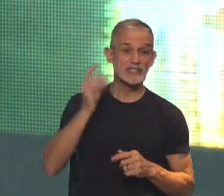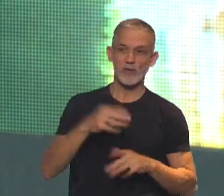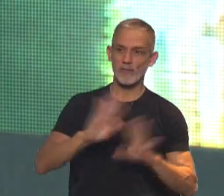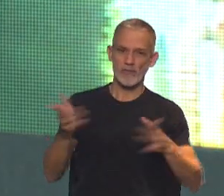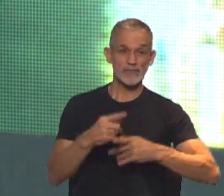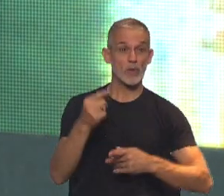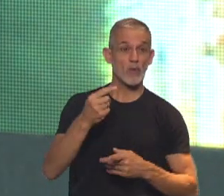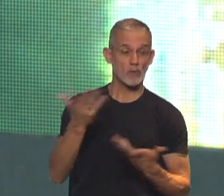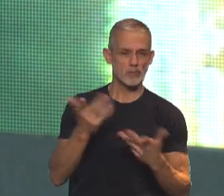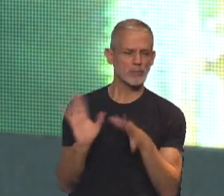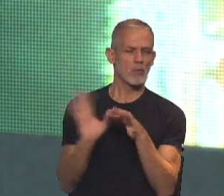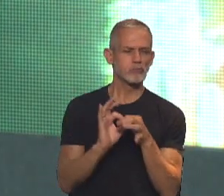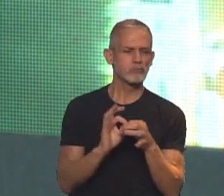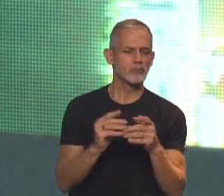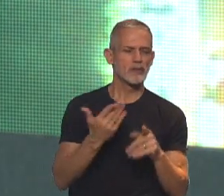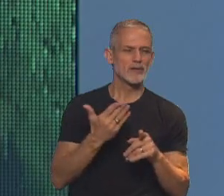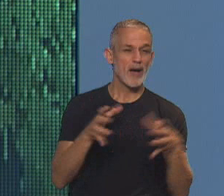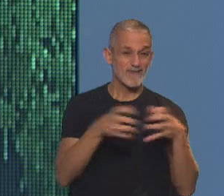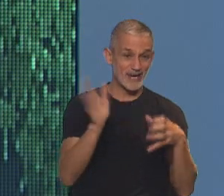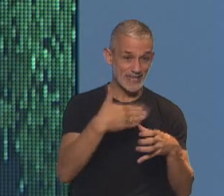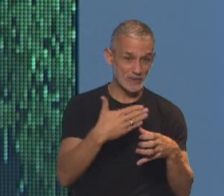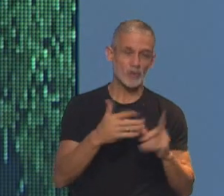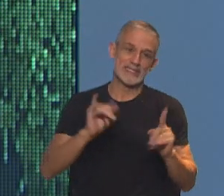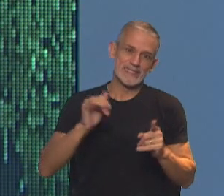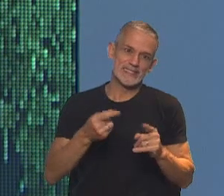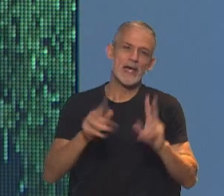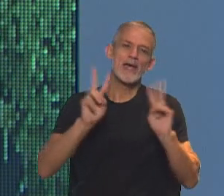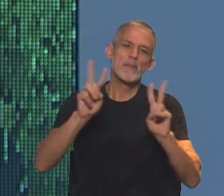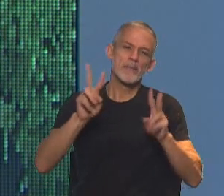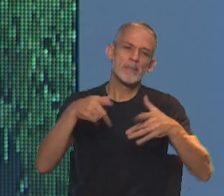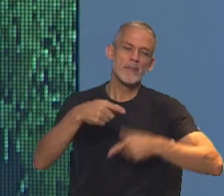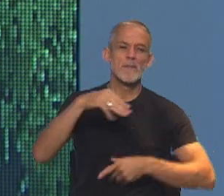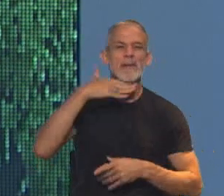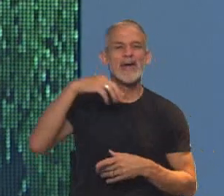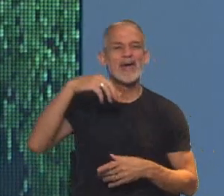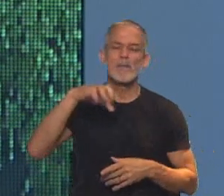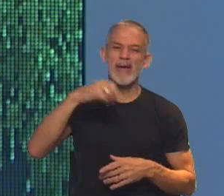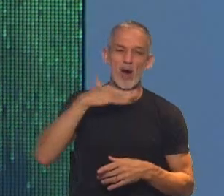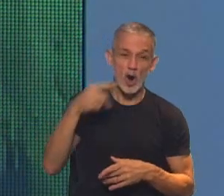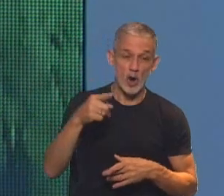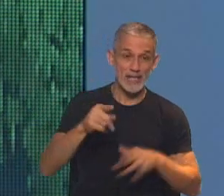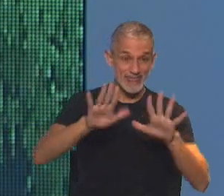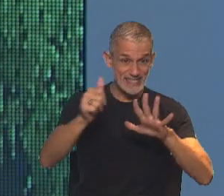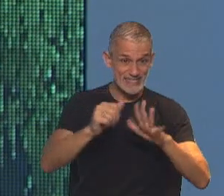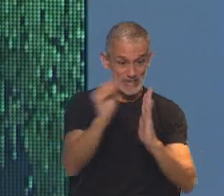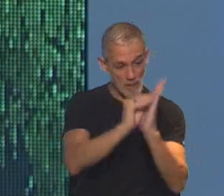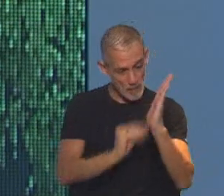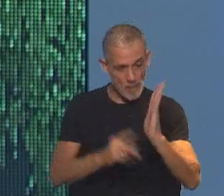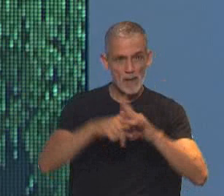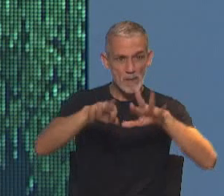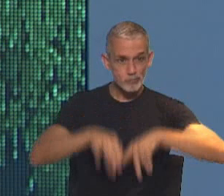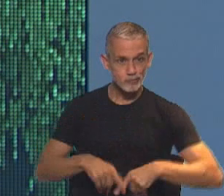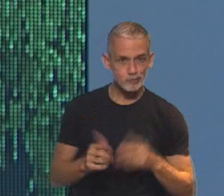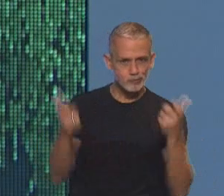mandatarios afines al frente de todos? Son mandatarios del partido justicialista. Son 16 los gobernadores que firman esta carta, que se